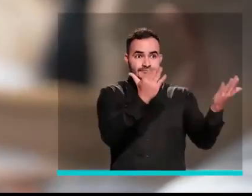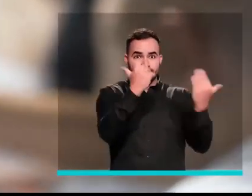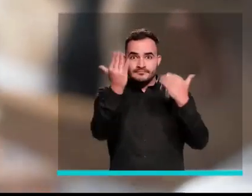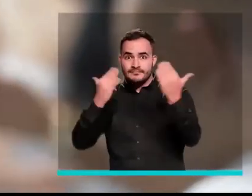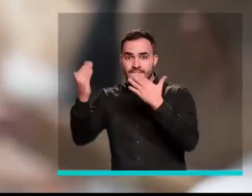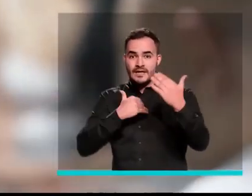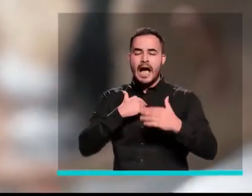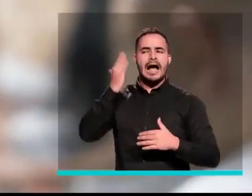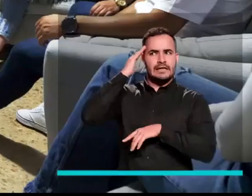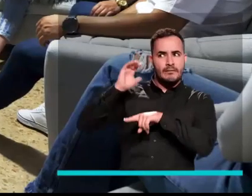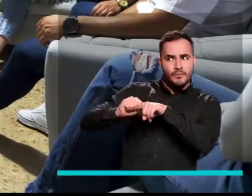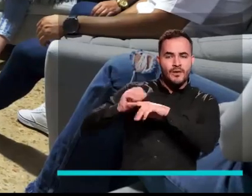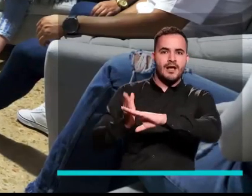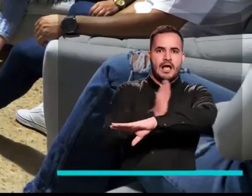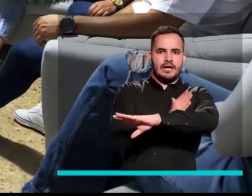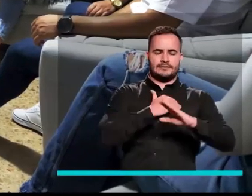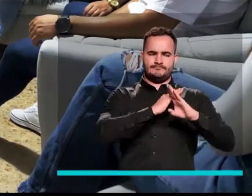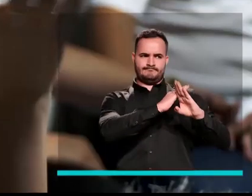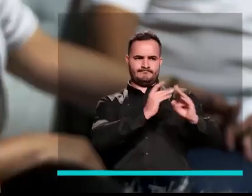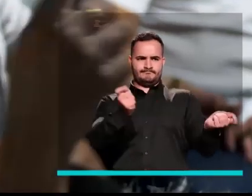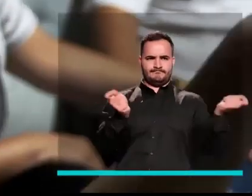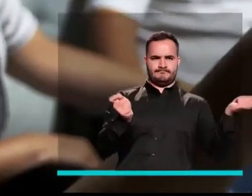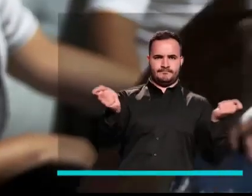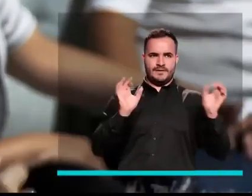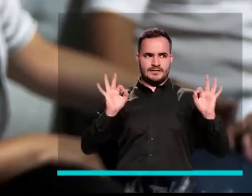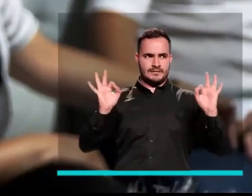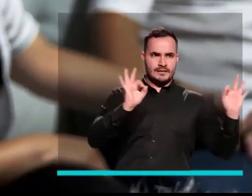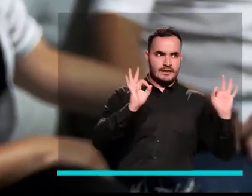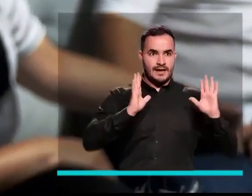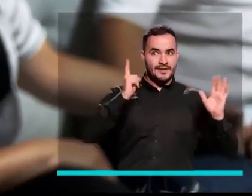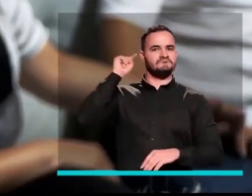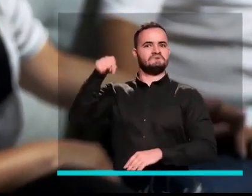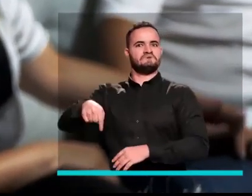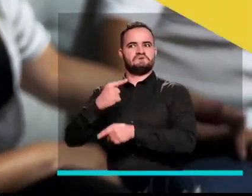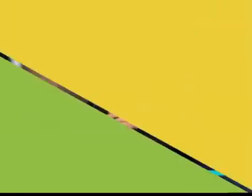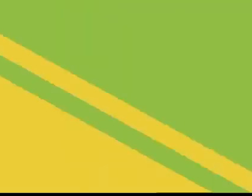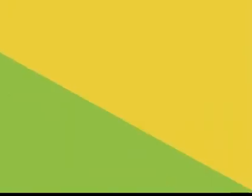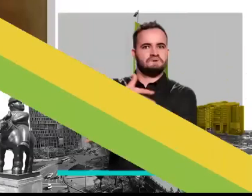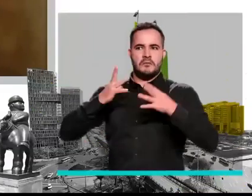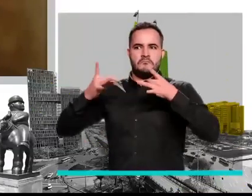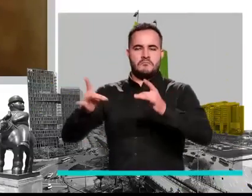ser motivadas a cuidarse durante esos días previos y evitar conductas de riesgo.